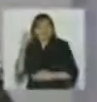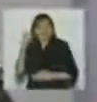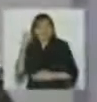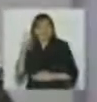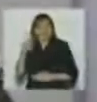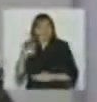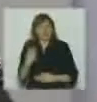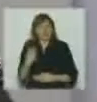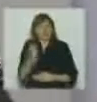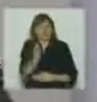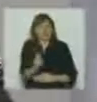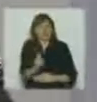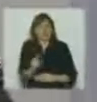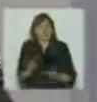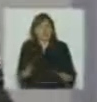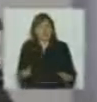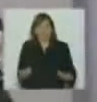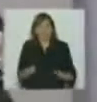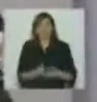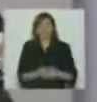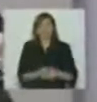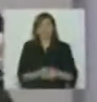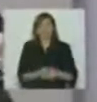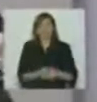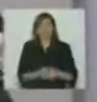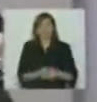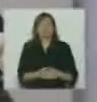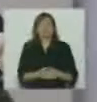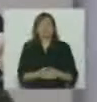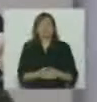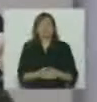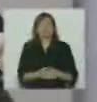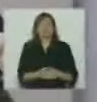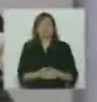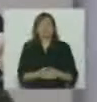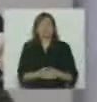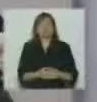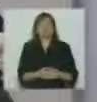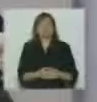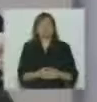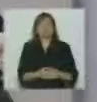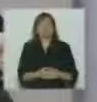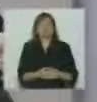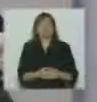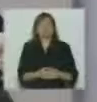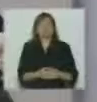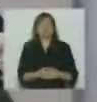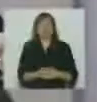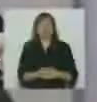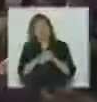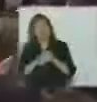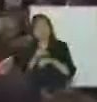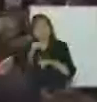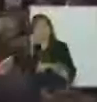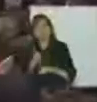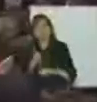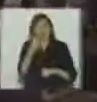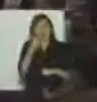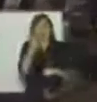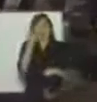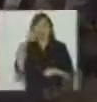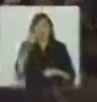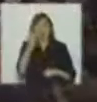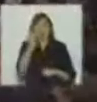la verdad que también quiero agradecer a los compañeros y los amigos ahí lo tengo a Kun que le impenitencia